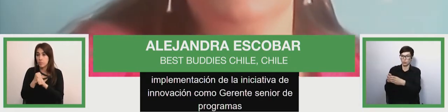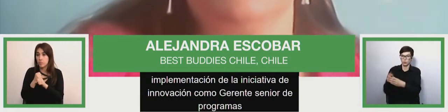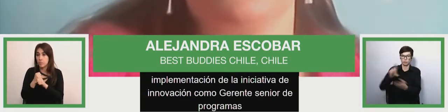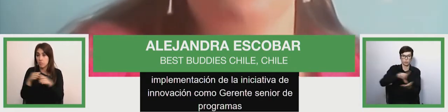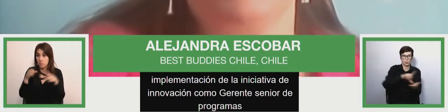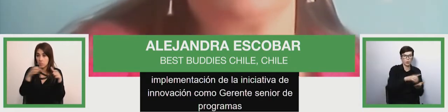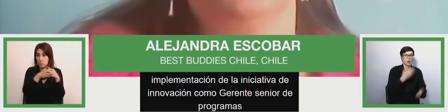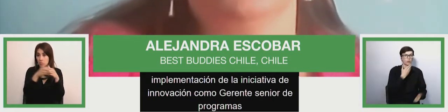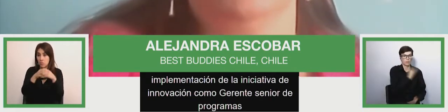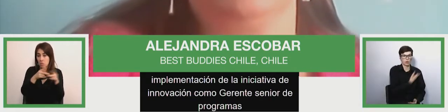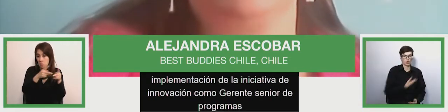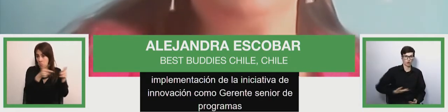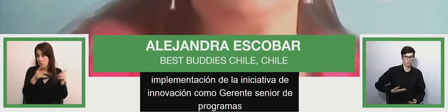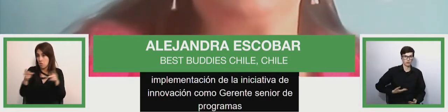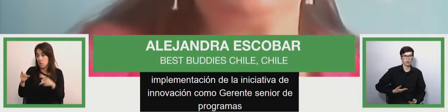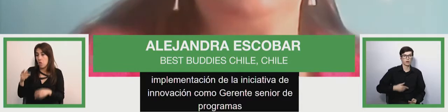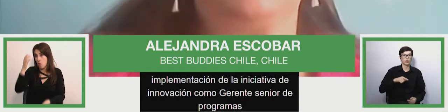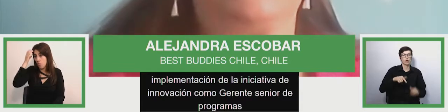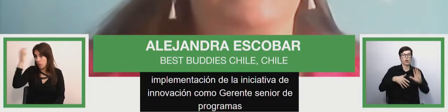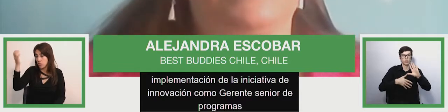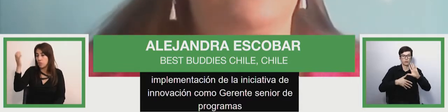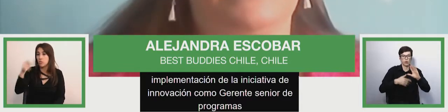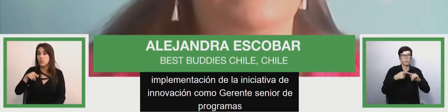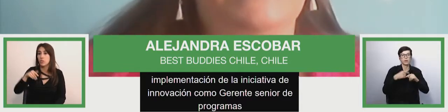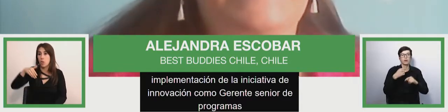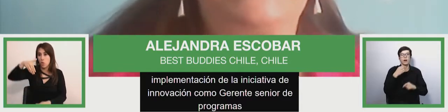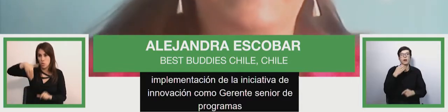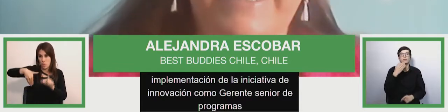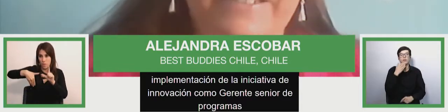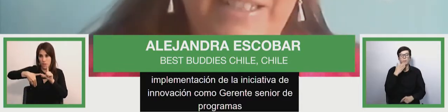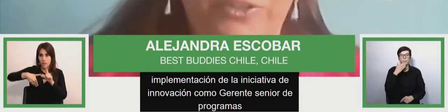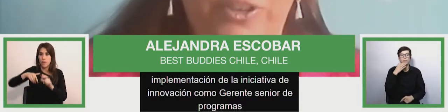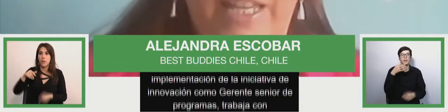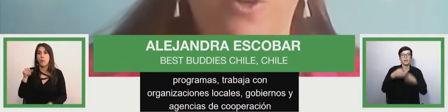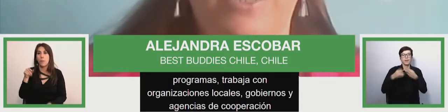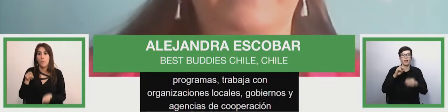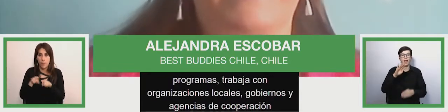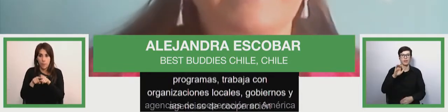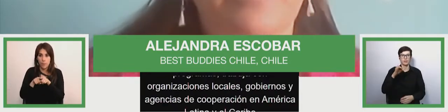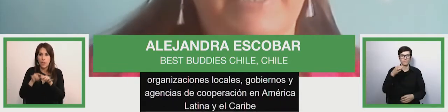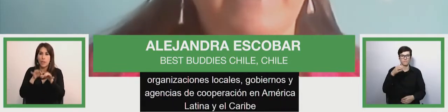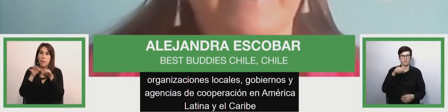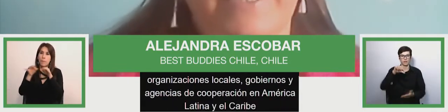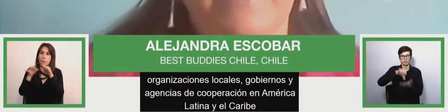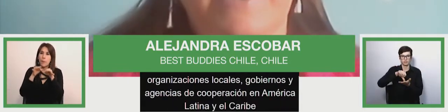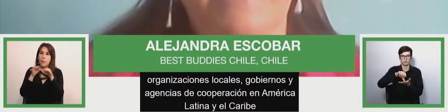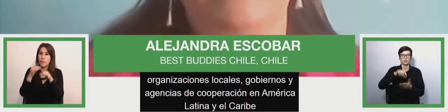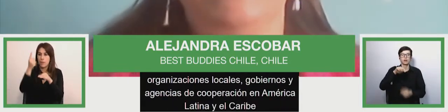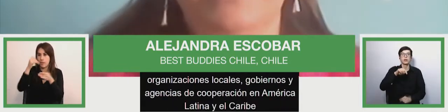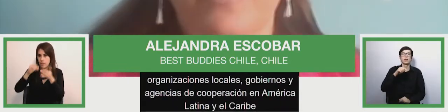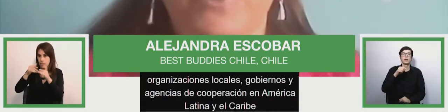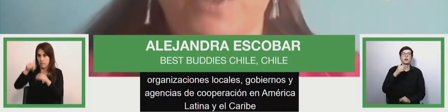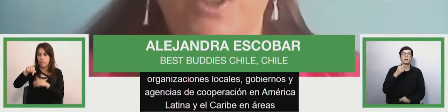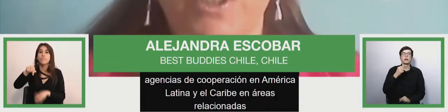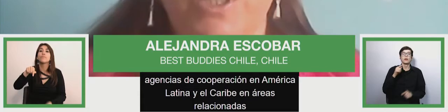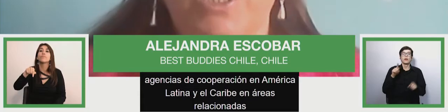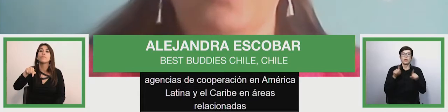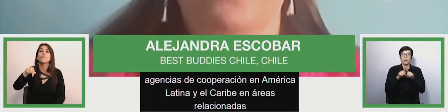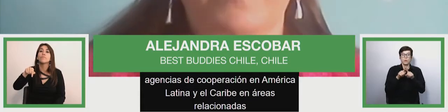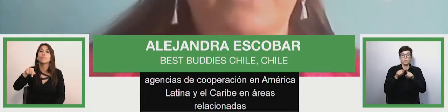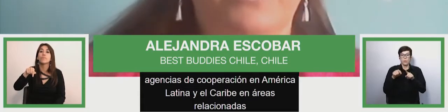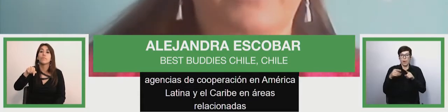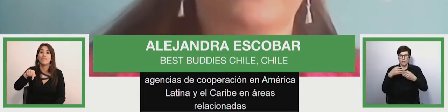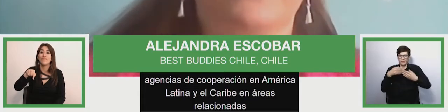agencias de cooperación en América Latina y el Caribe, en áreas relacionadas con la transparencia, la innovación,